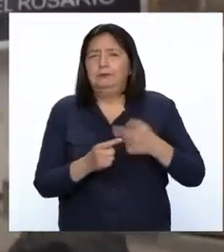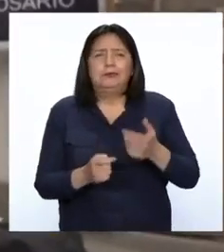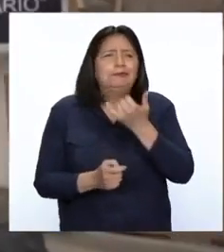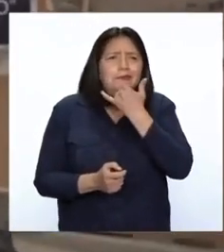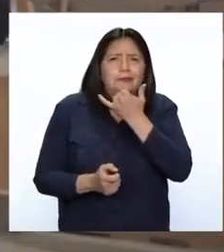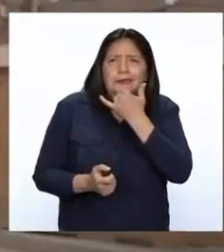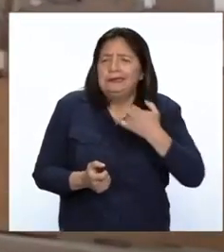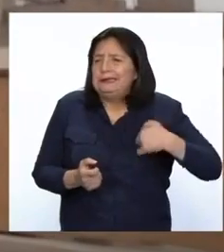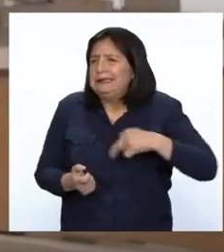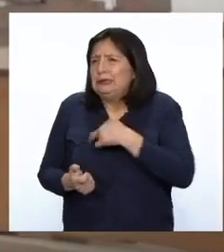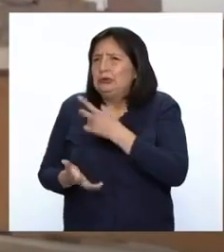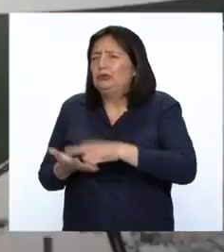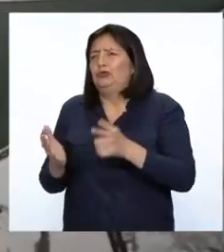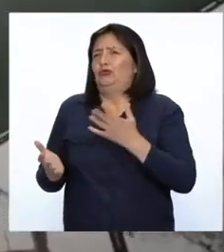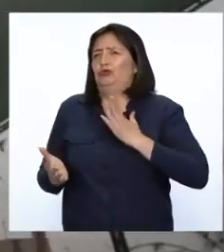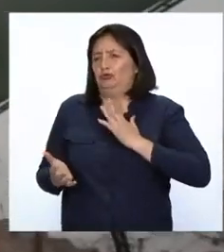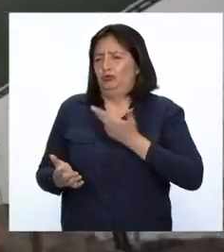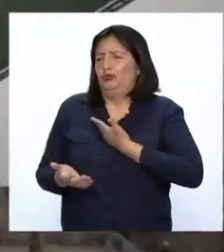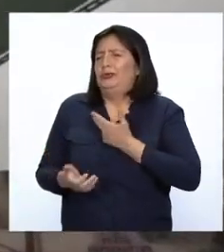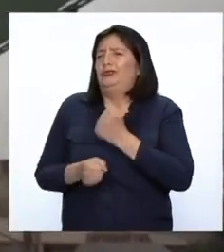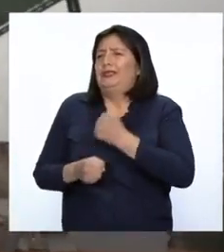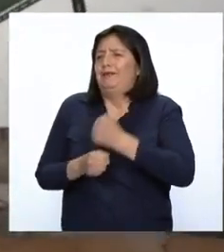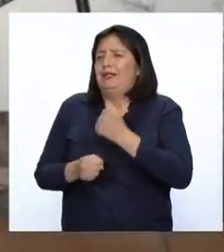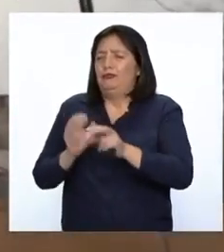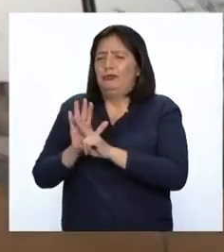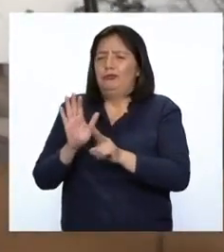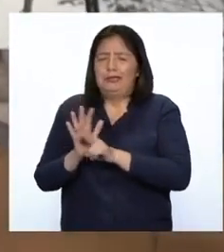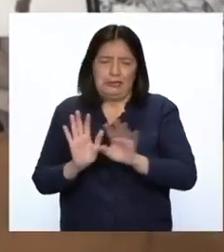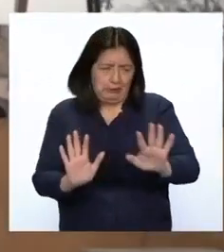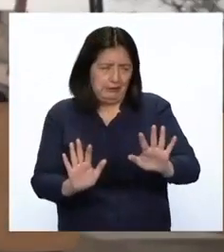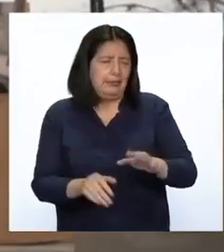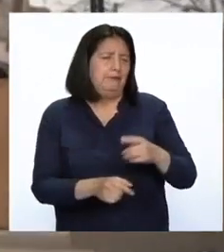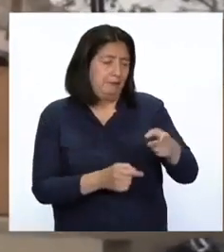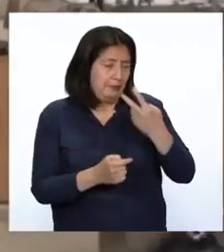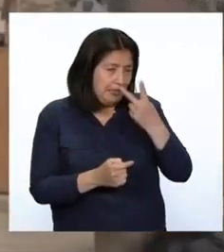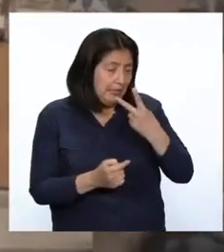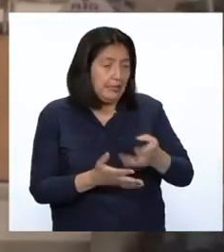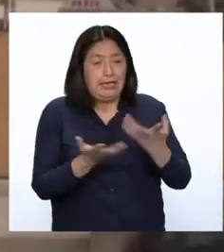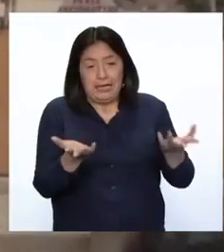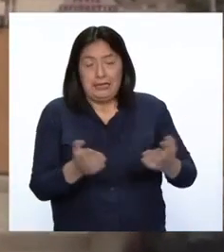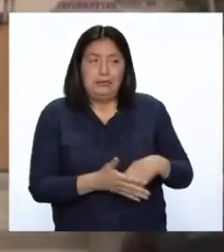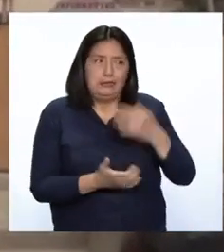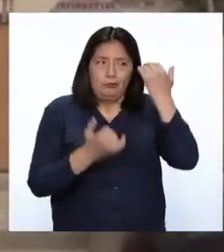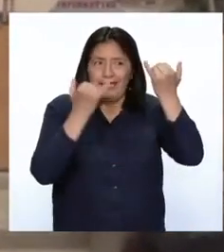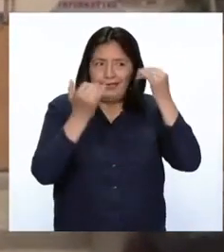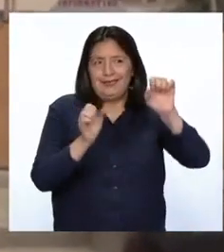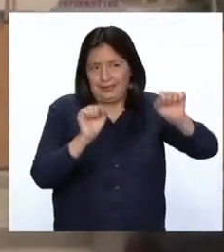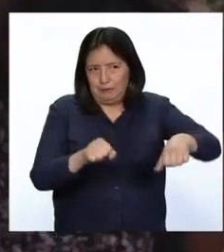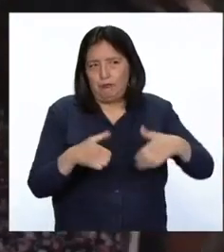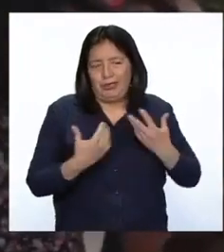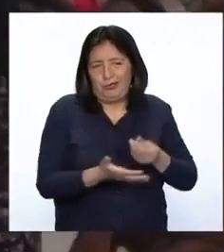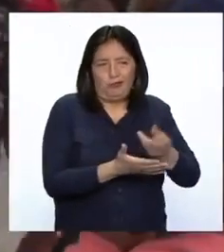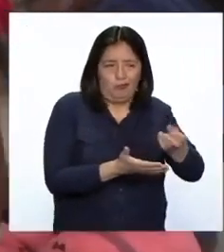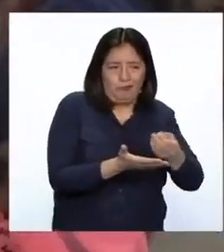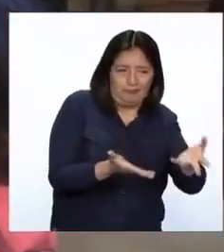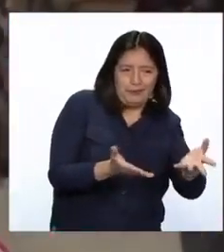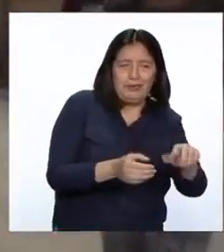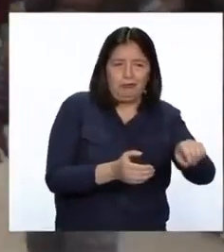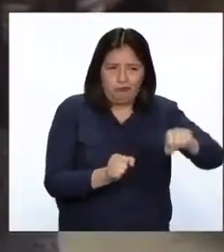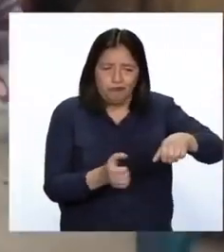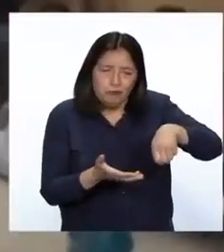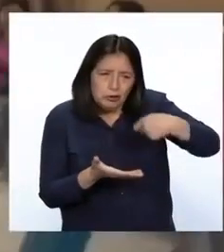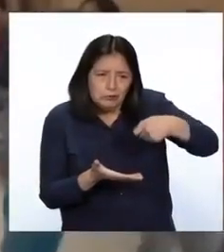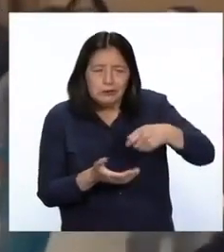pasaría si nosotros como labor de voluntario decimos señora? Estas son las propuestas que usted puede consumir en las cuales